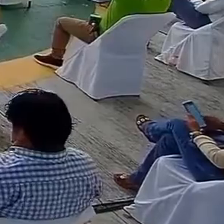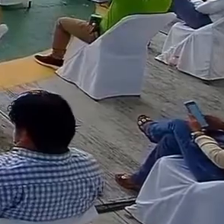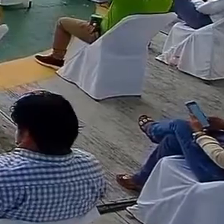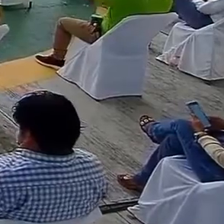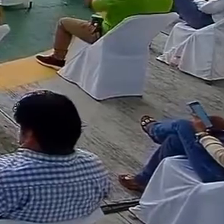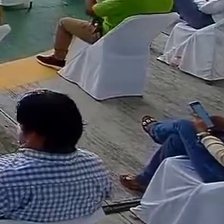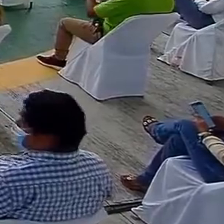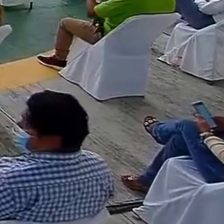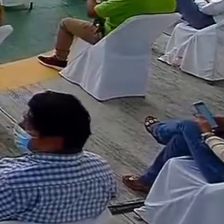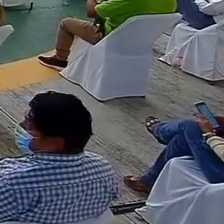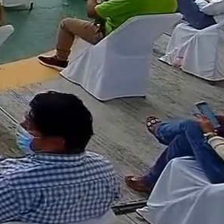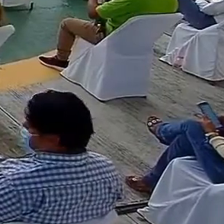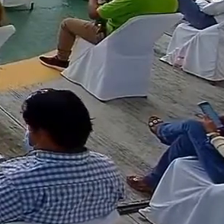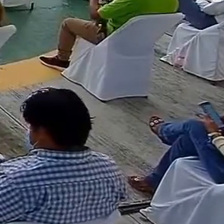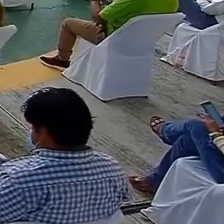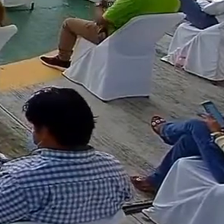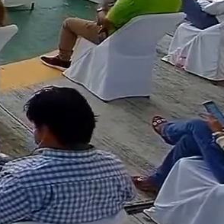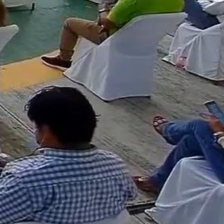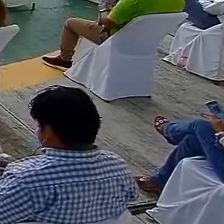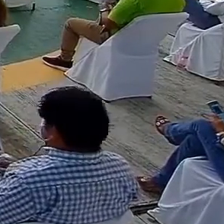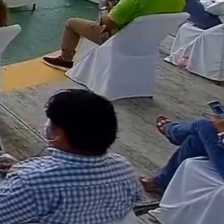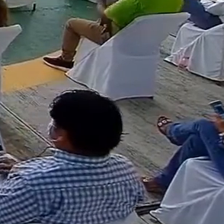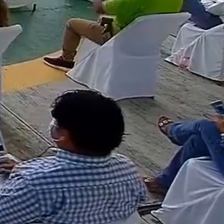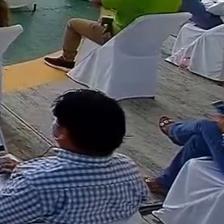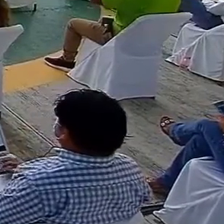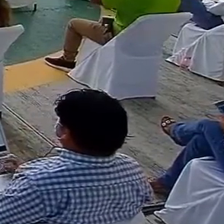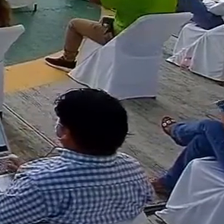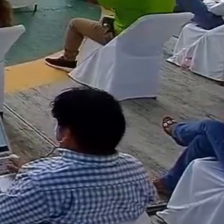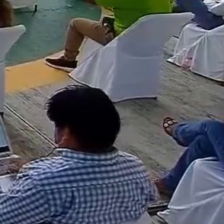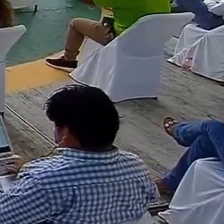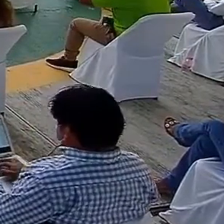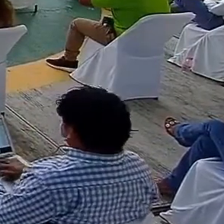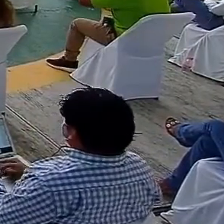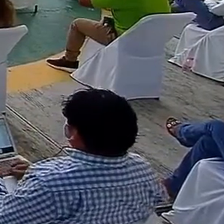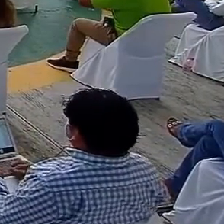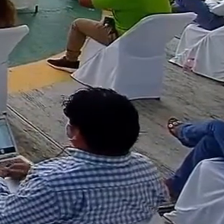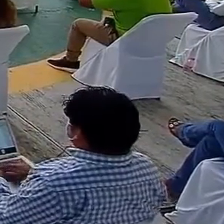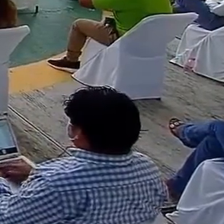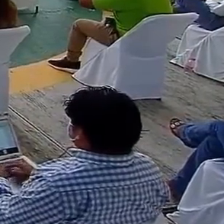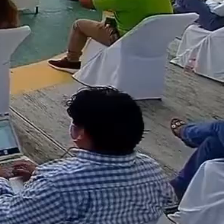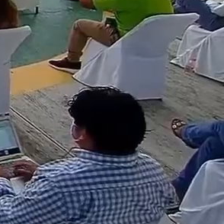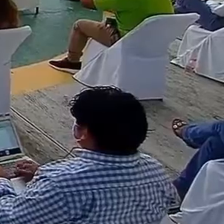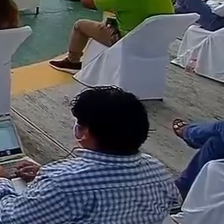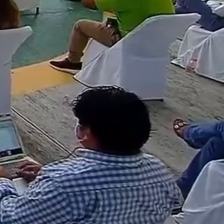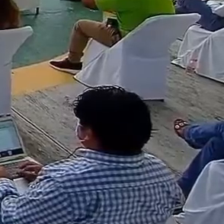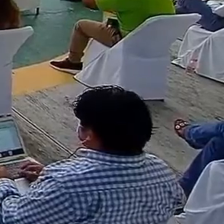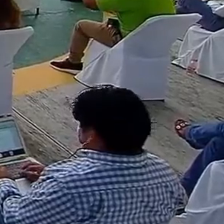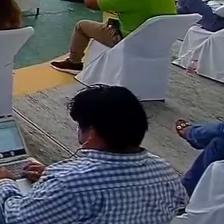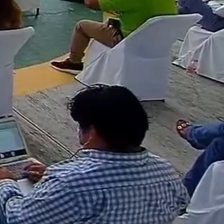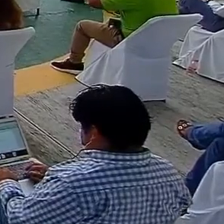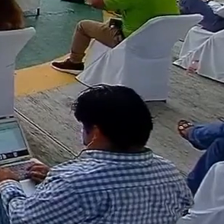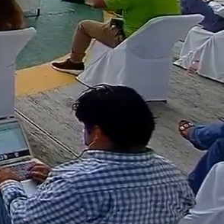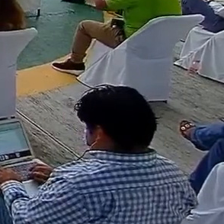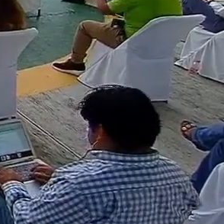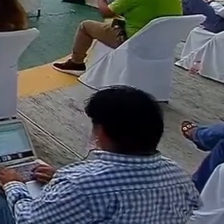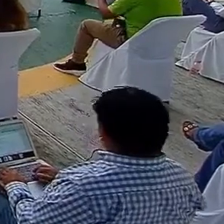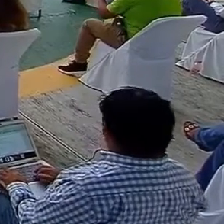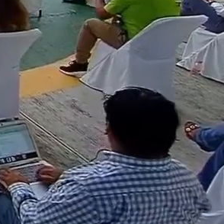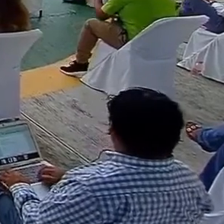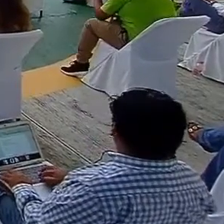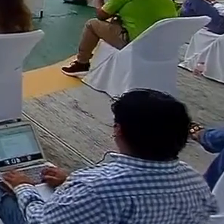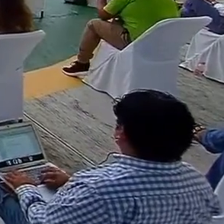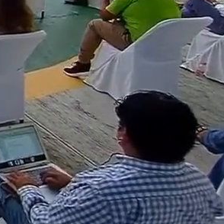este estado de la